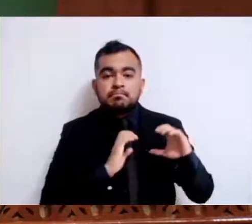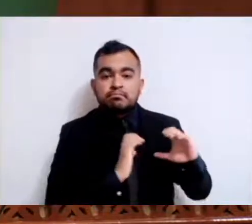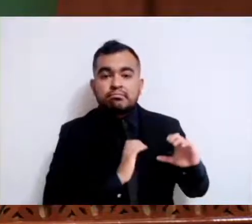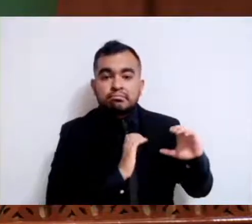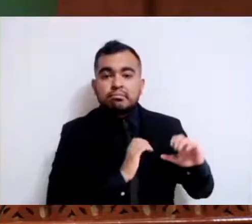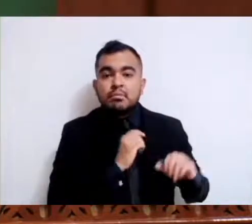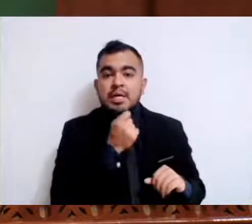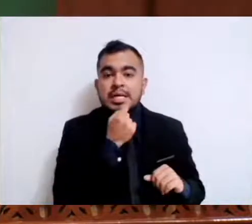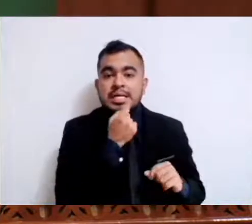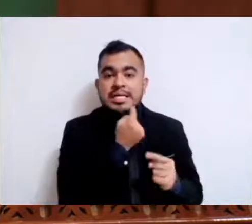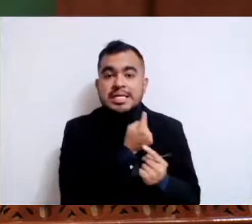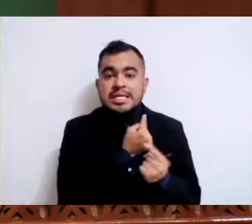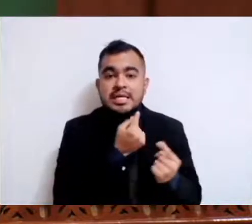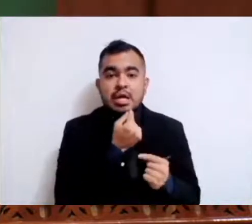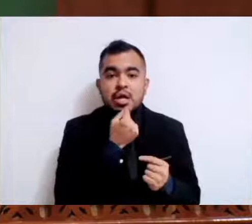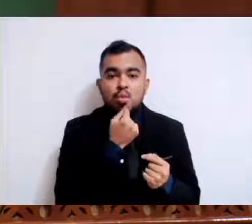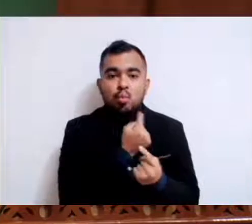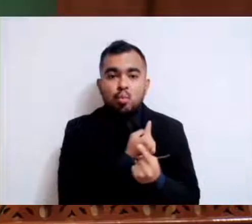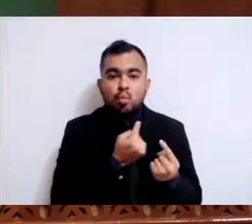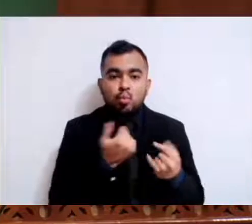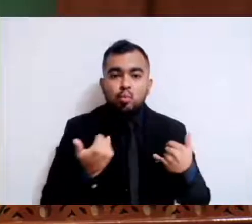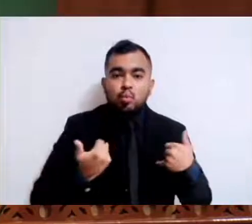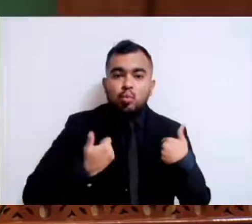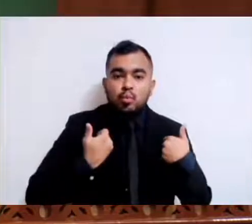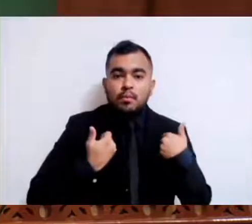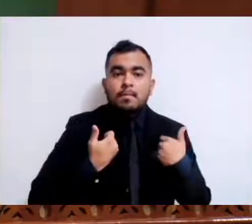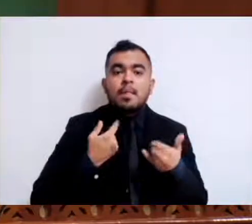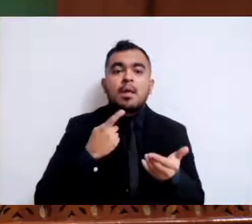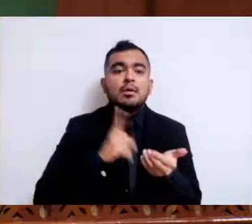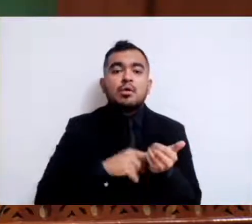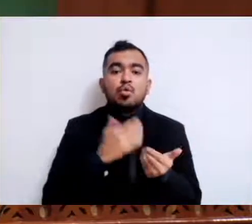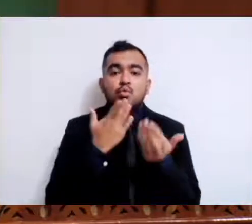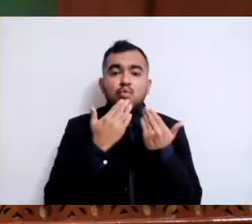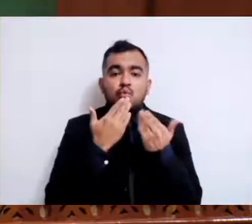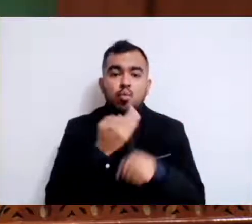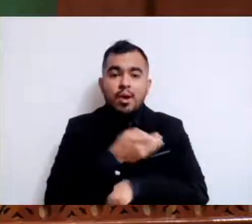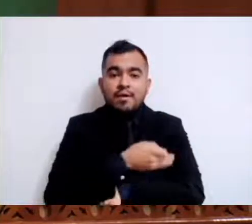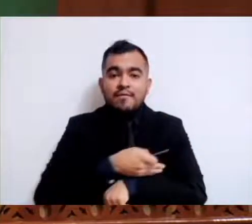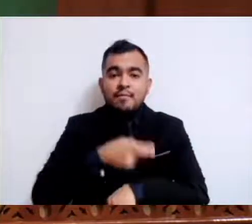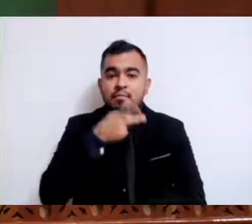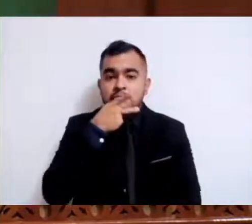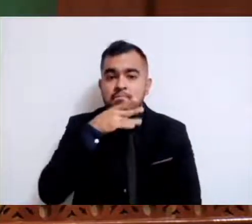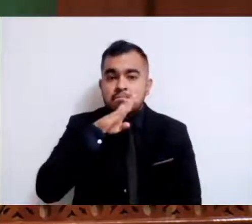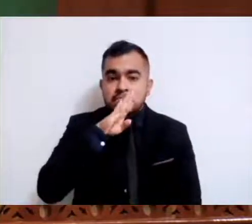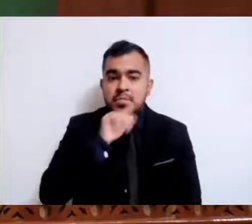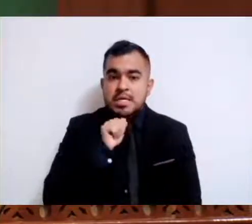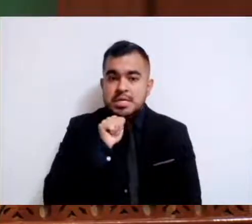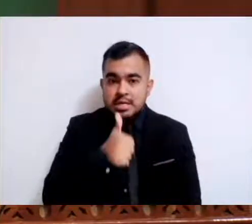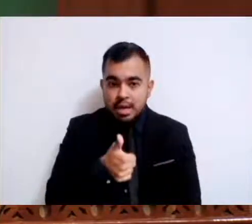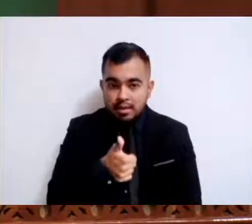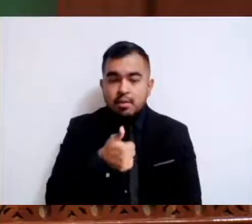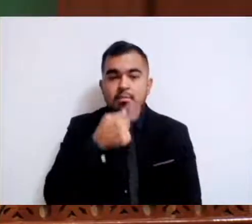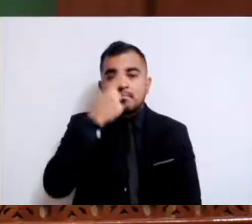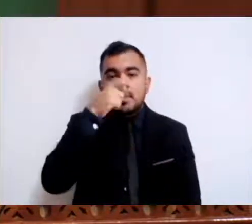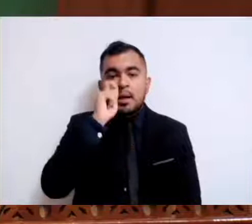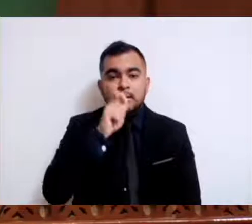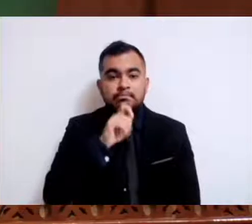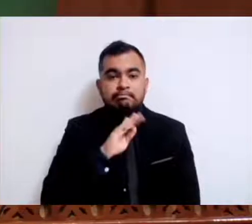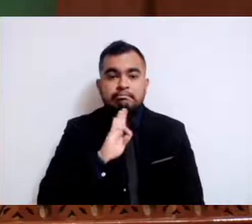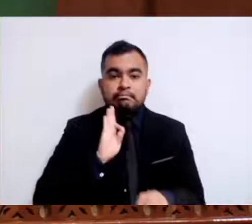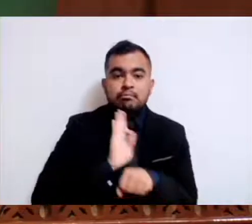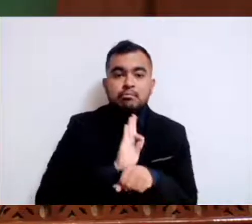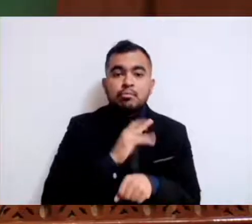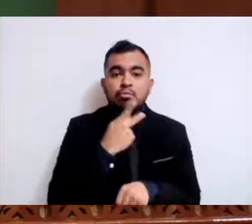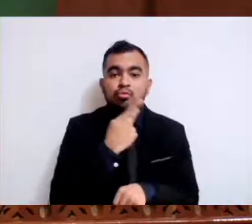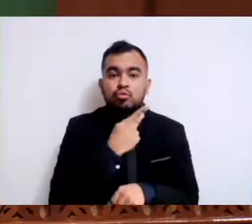niños y adolescentes sin cuidado parental o familiar, para tutelar el pleno goce de sus derechos